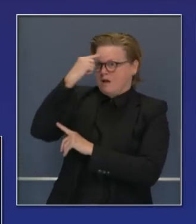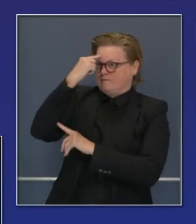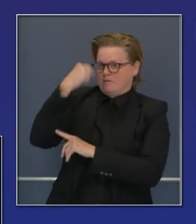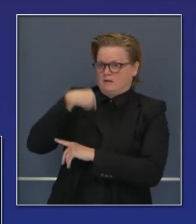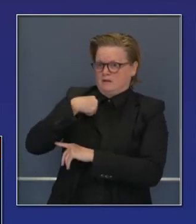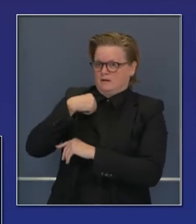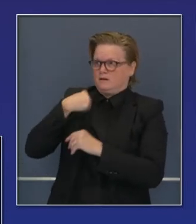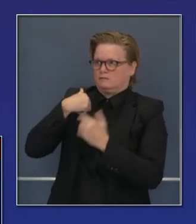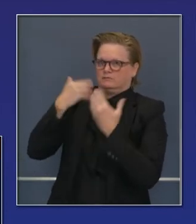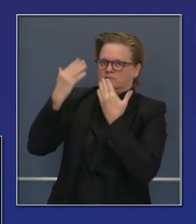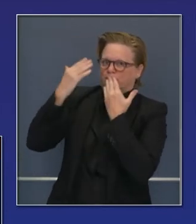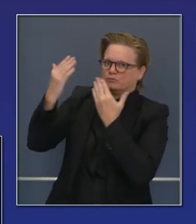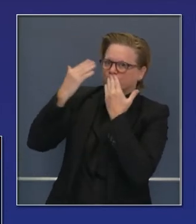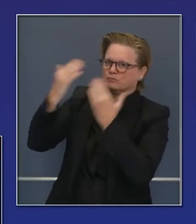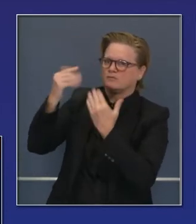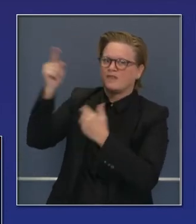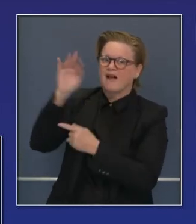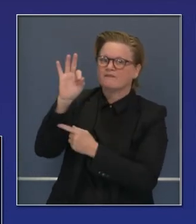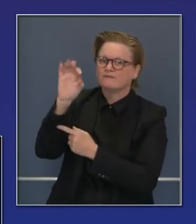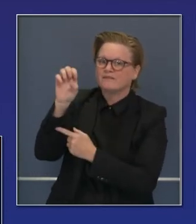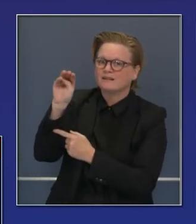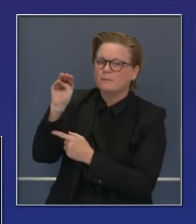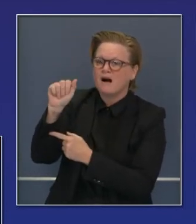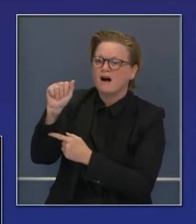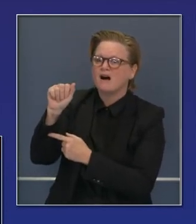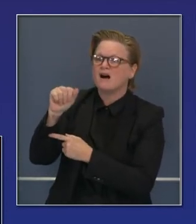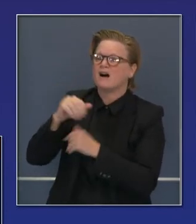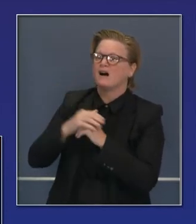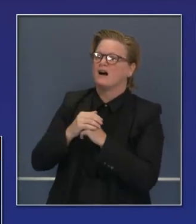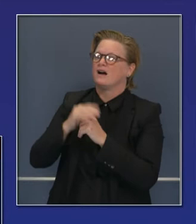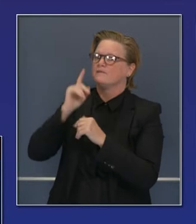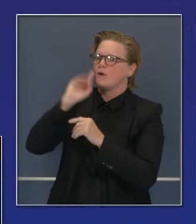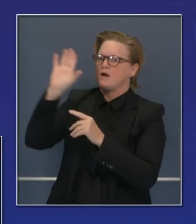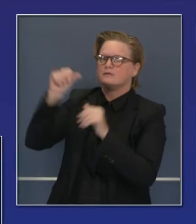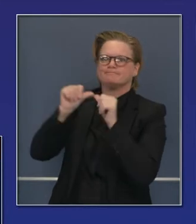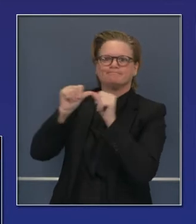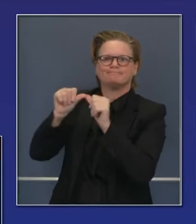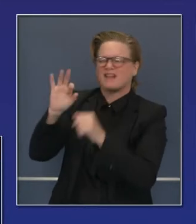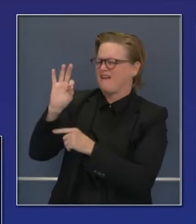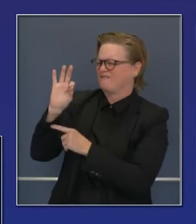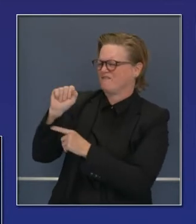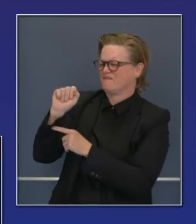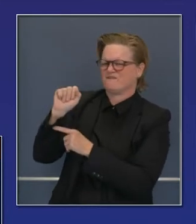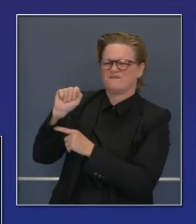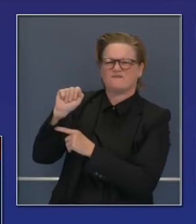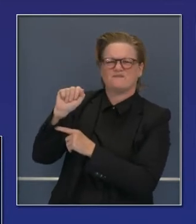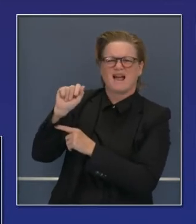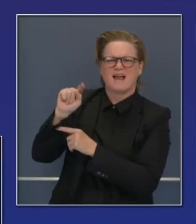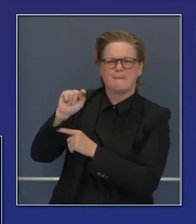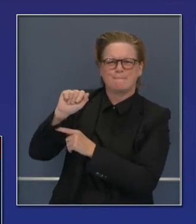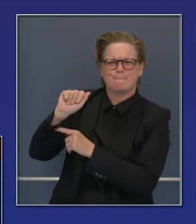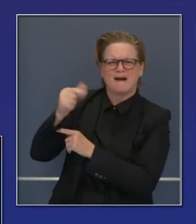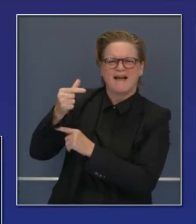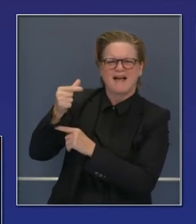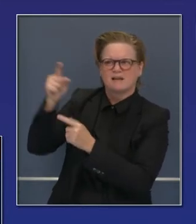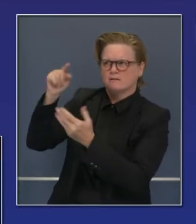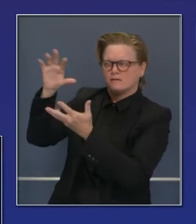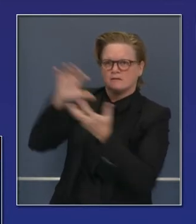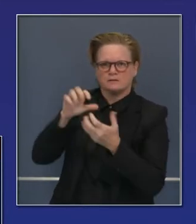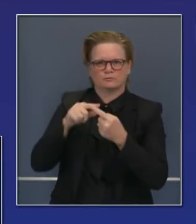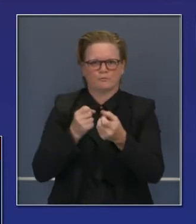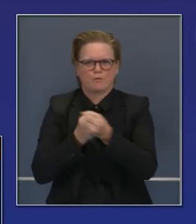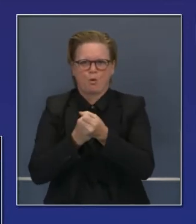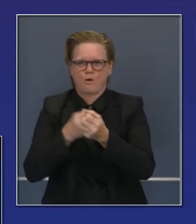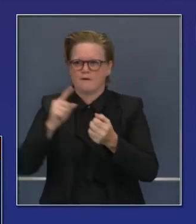a la administración de FEMA por la ayuda de FMAC que recibimos. Y en un momento